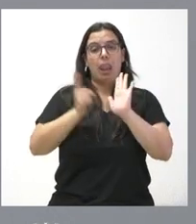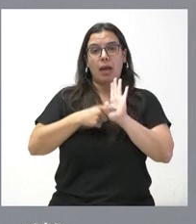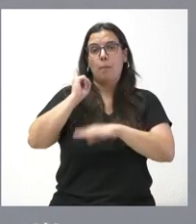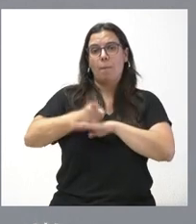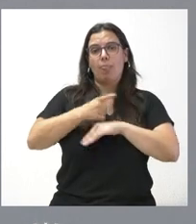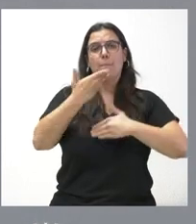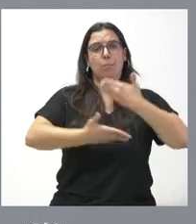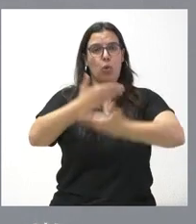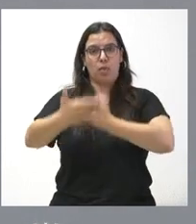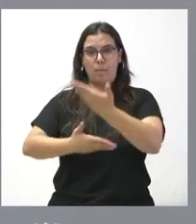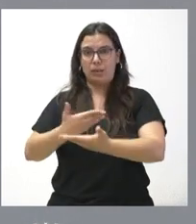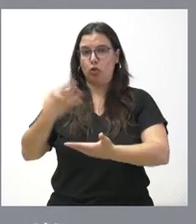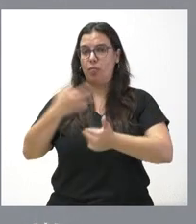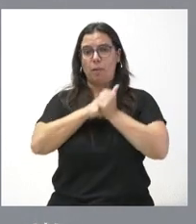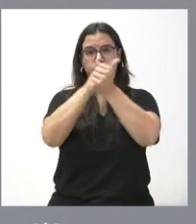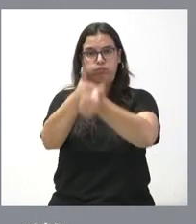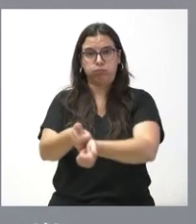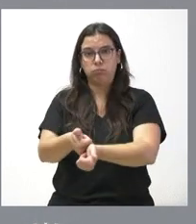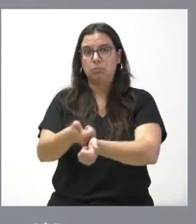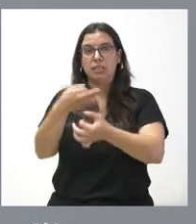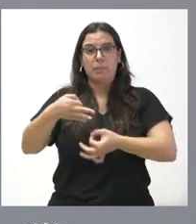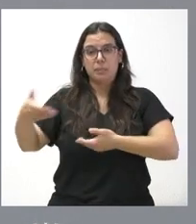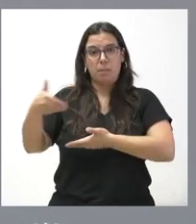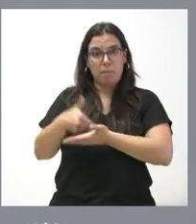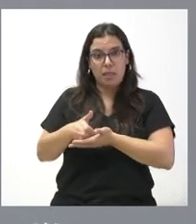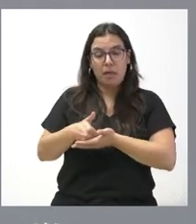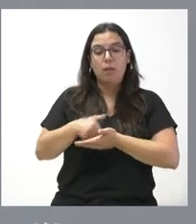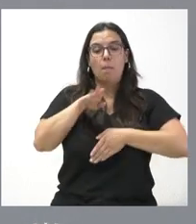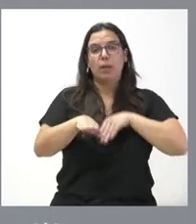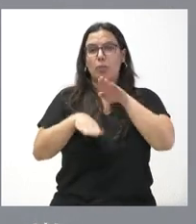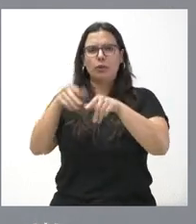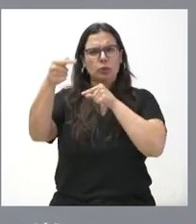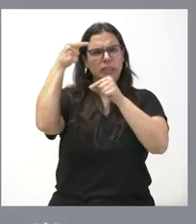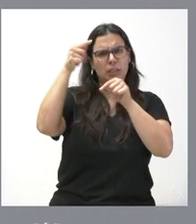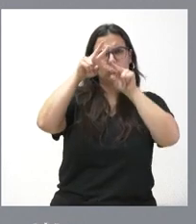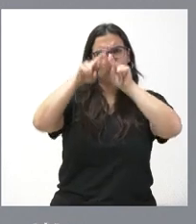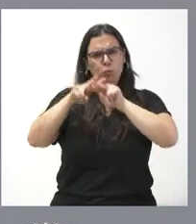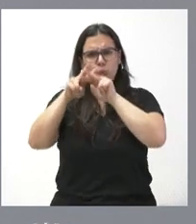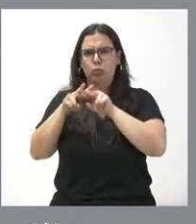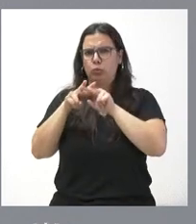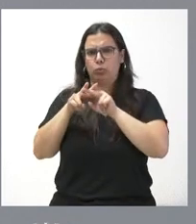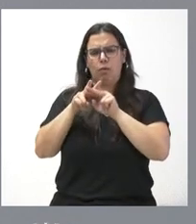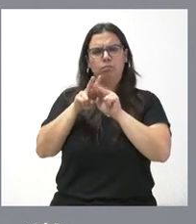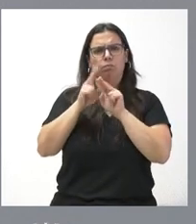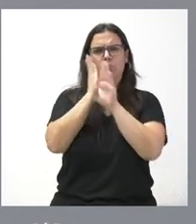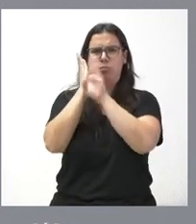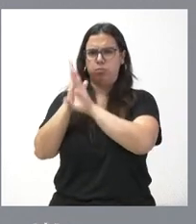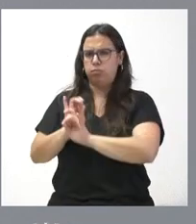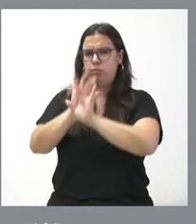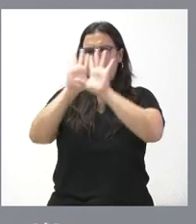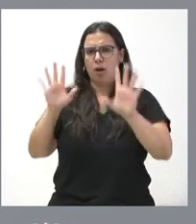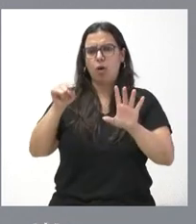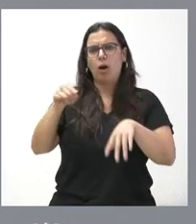establecido a seguir ante cualquier solicitud? Ese procedimiento es muy riguroso, tiene un cauce muy establecido, da lugar a